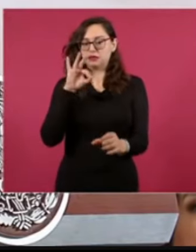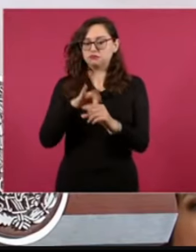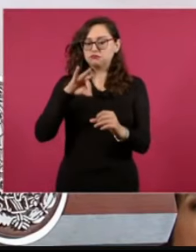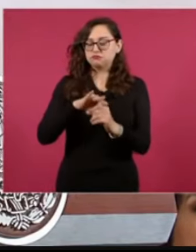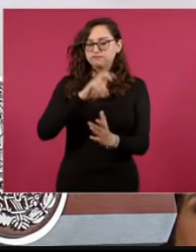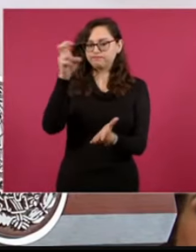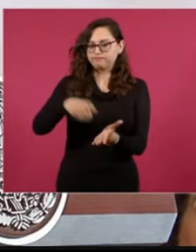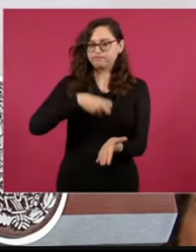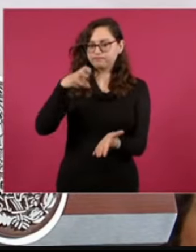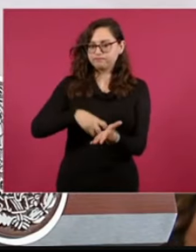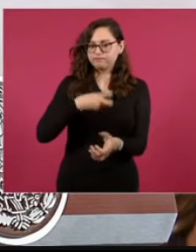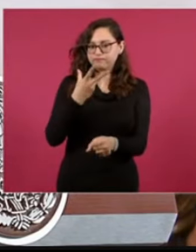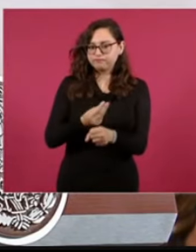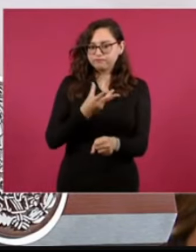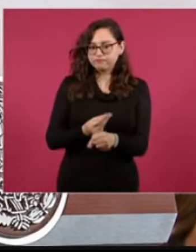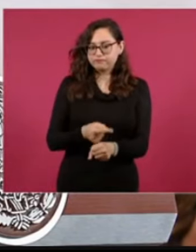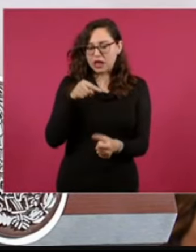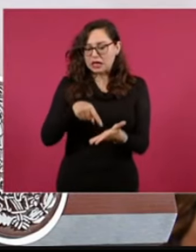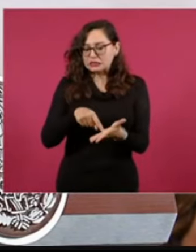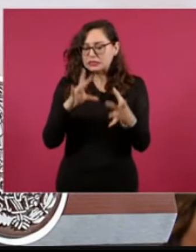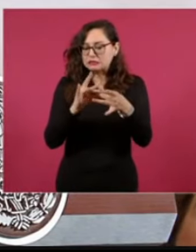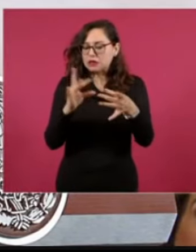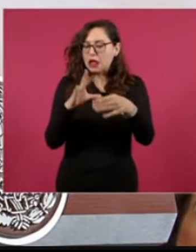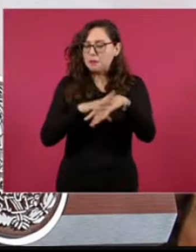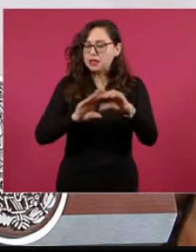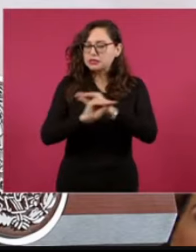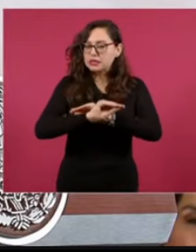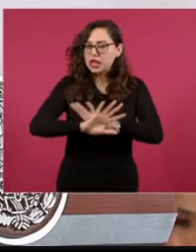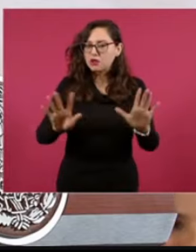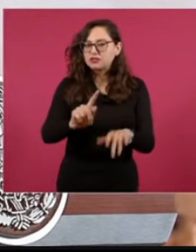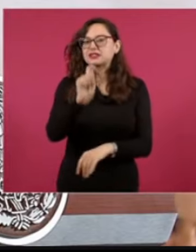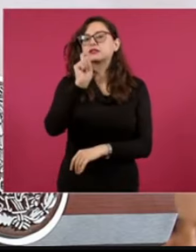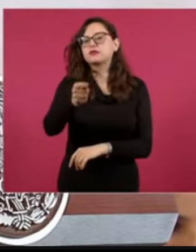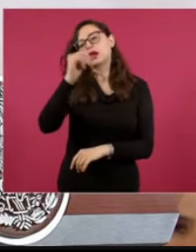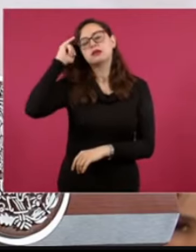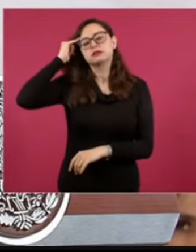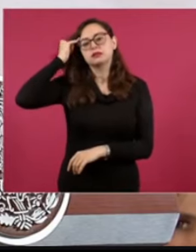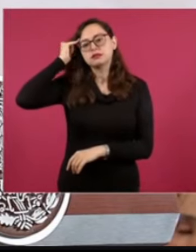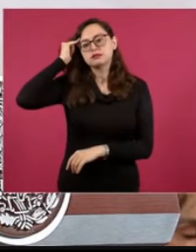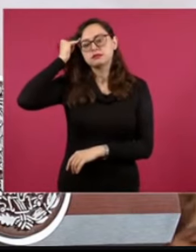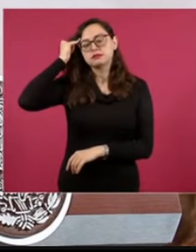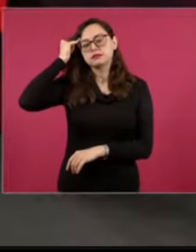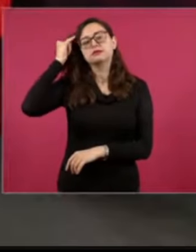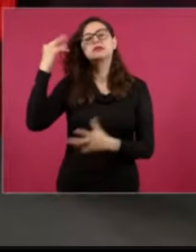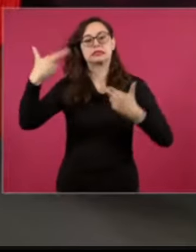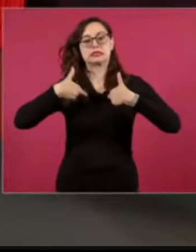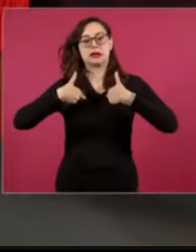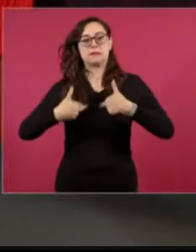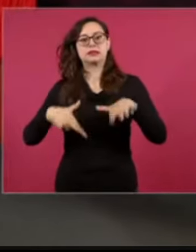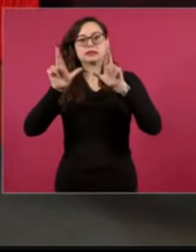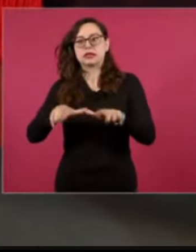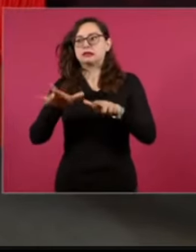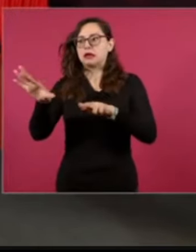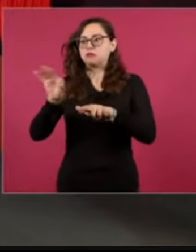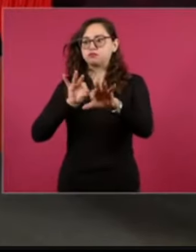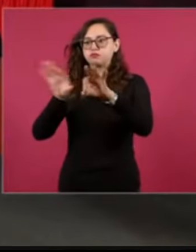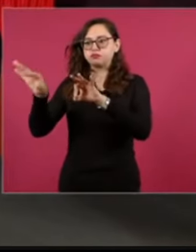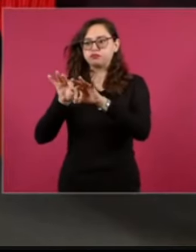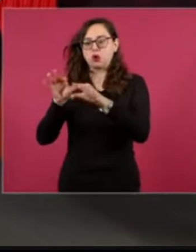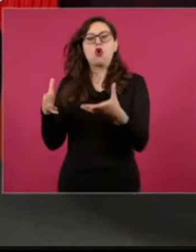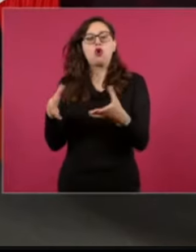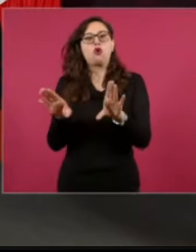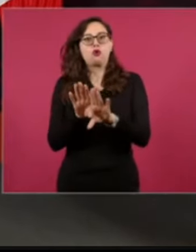en sus gastos propios. Además también habla del aeropuerto de Tulum. Que hoy ya hay